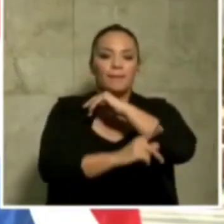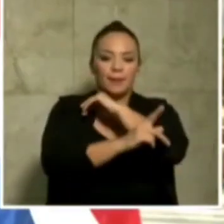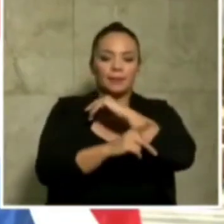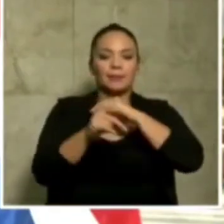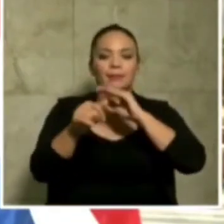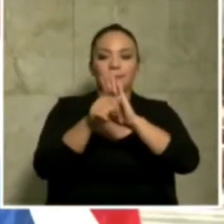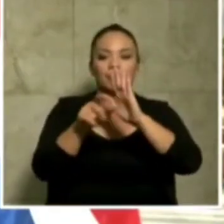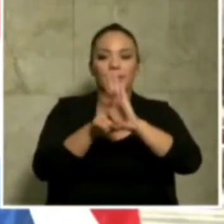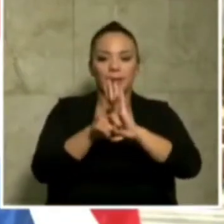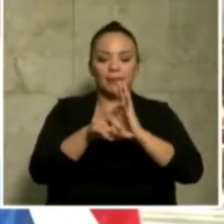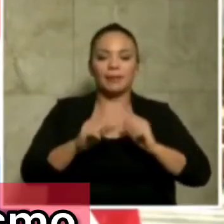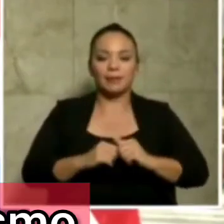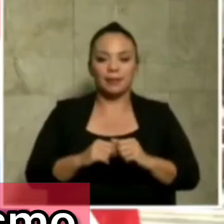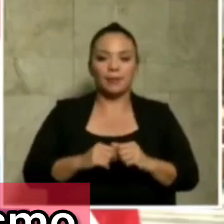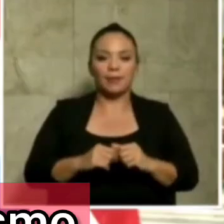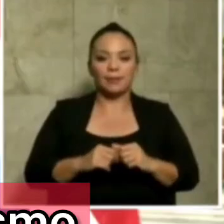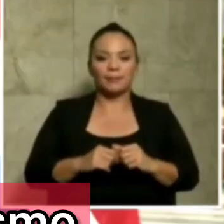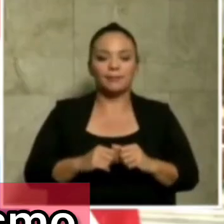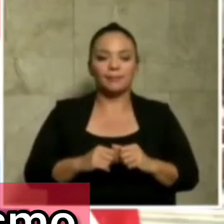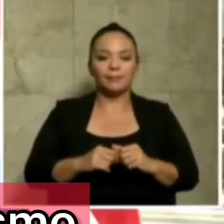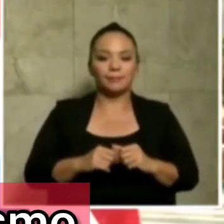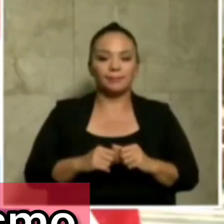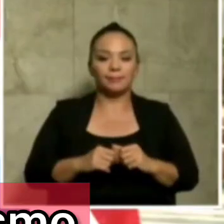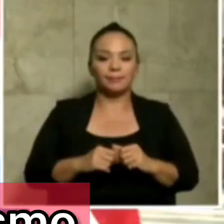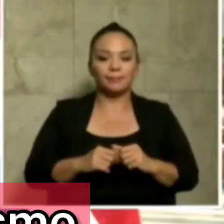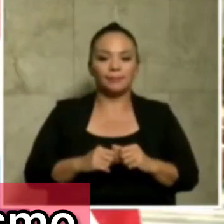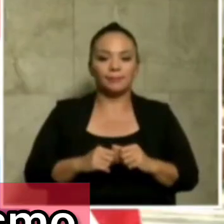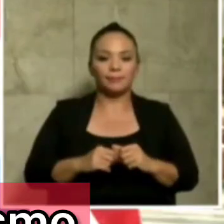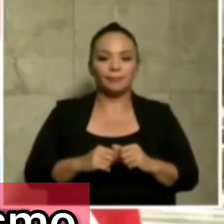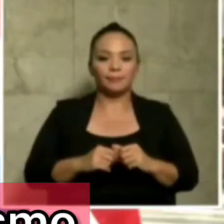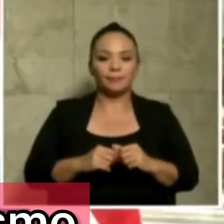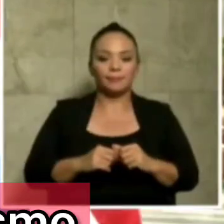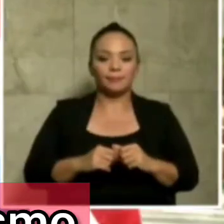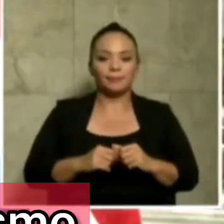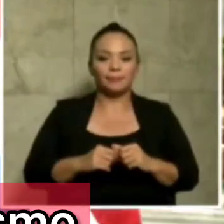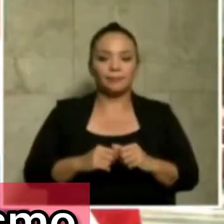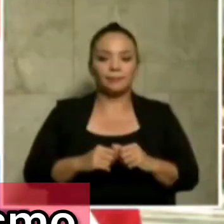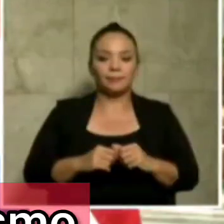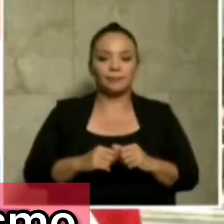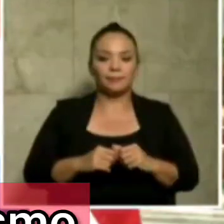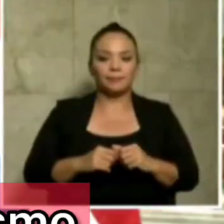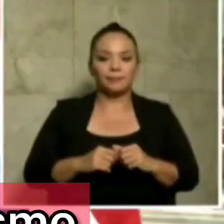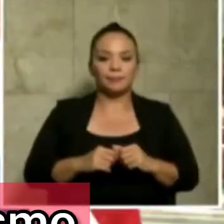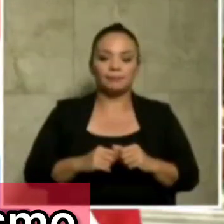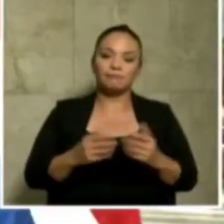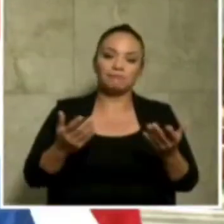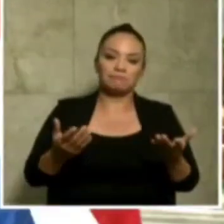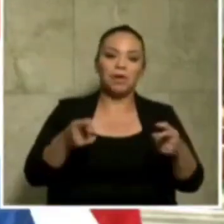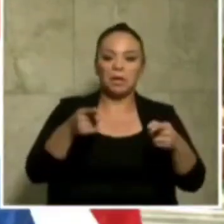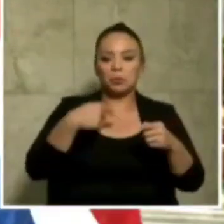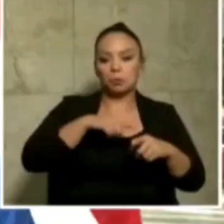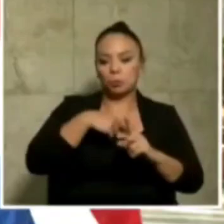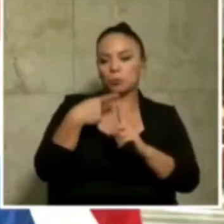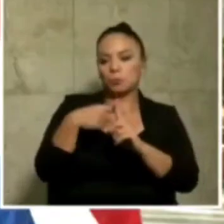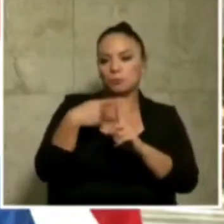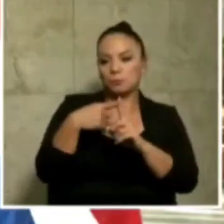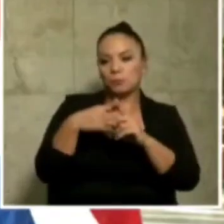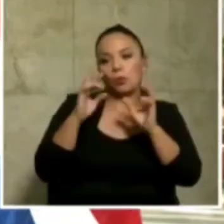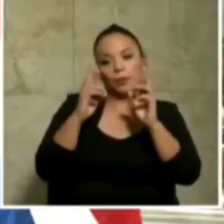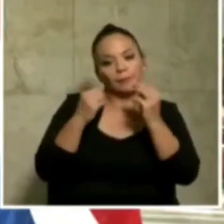Asamblea Legislativa, ahí es donde no perdemos el optimismo, que nos apoyen,